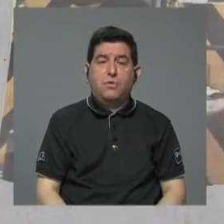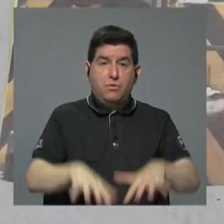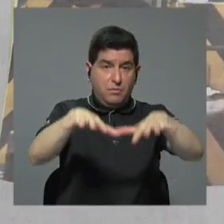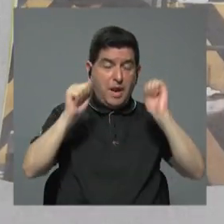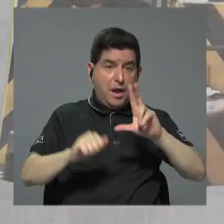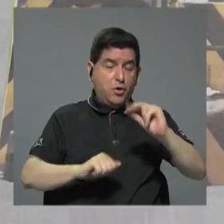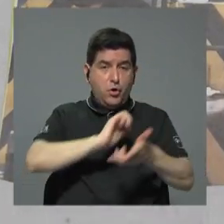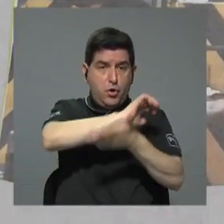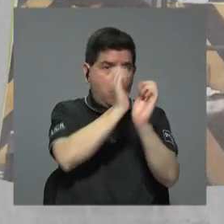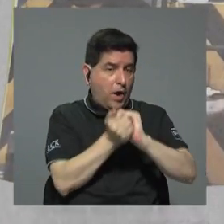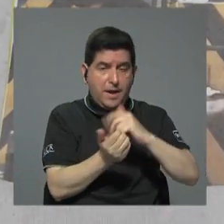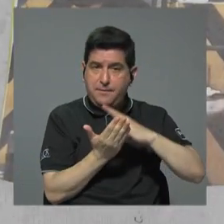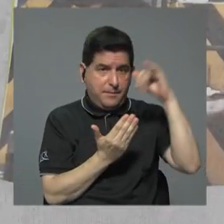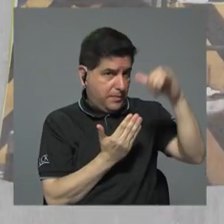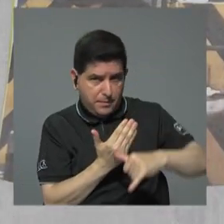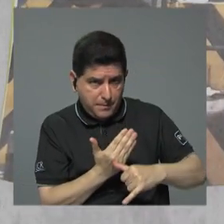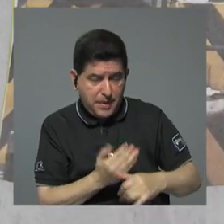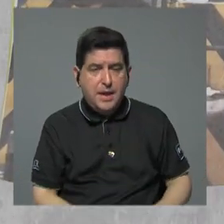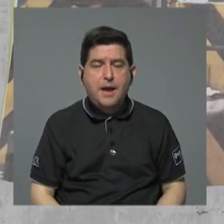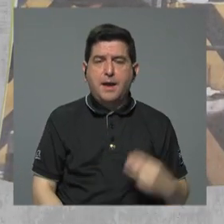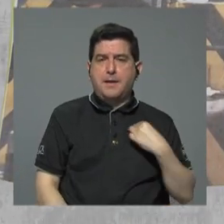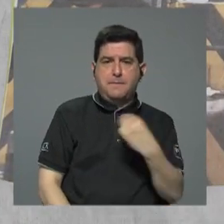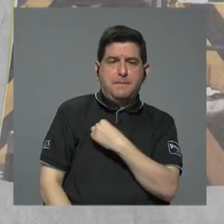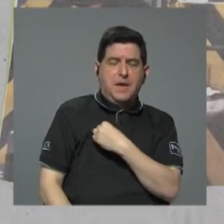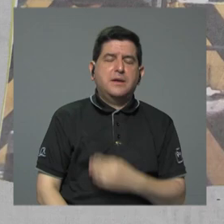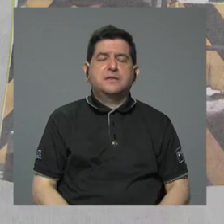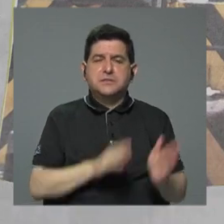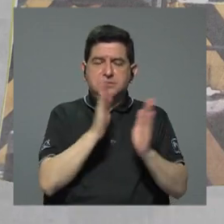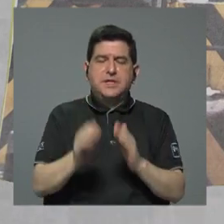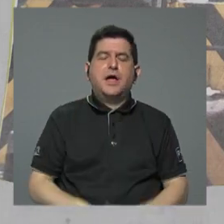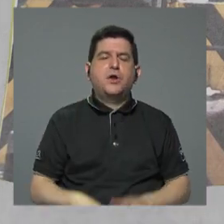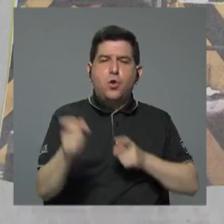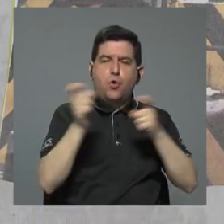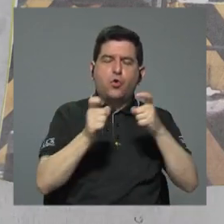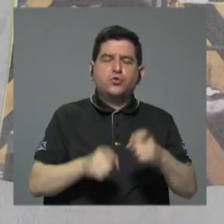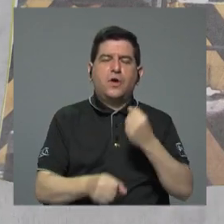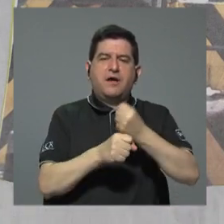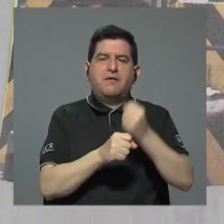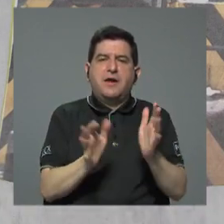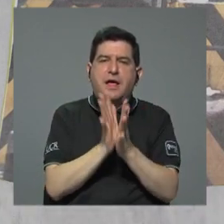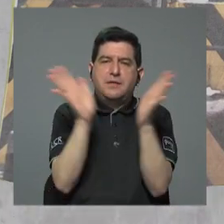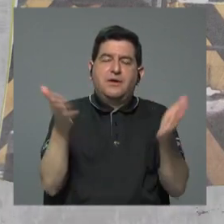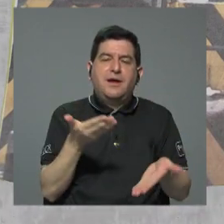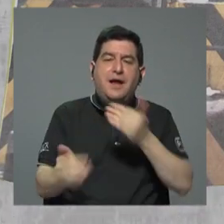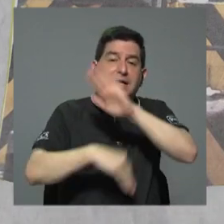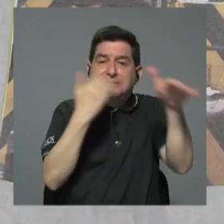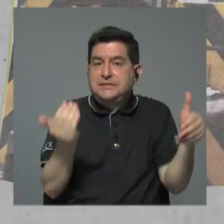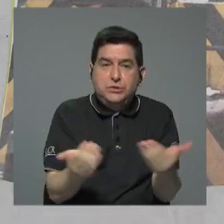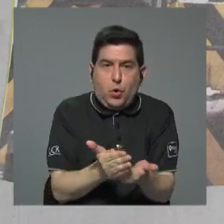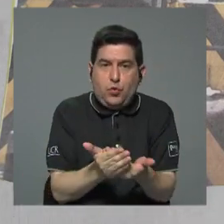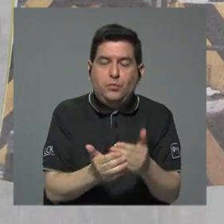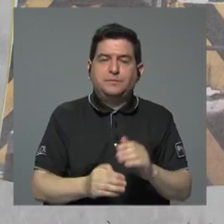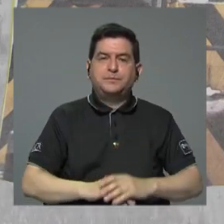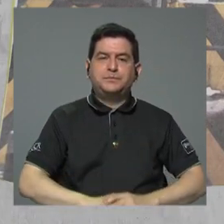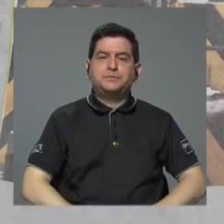modifica una letra más del proyecto Mideplan gobernará el futuro del empleo público casi en su totalidad